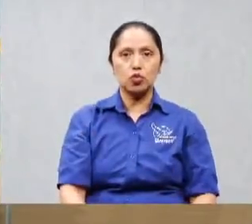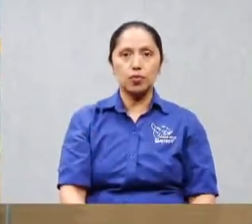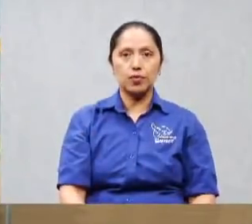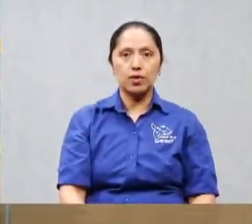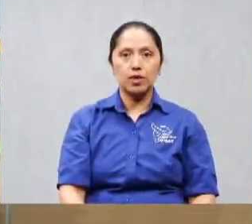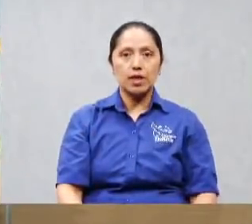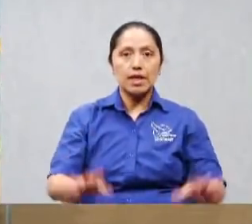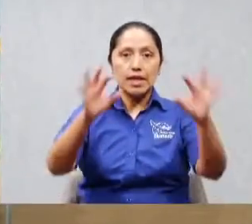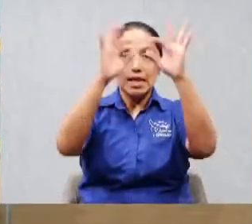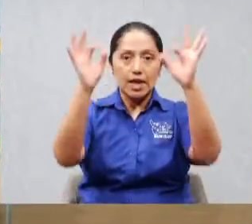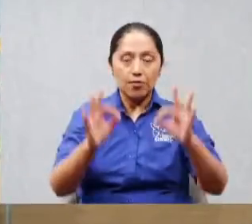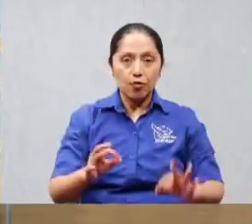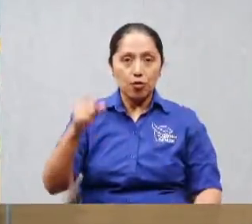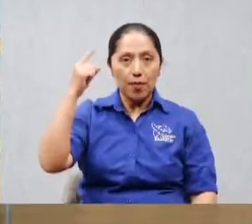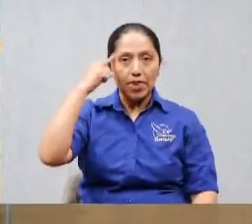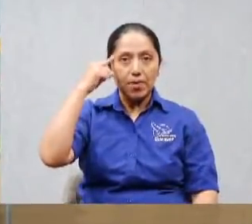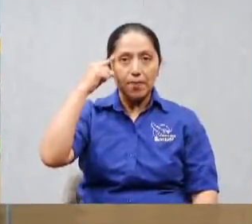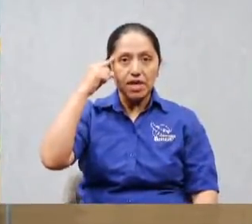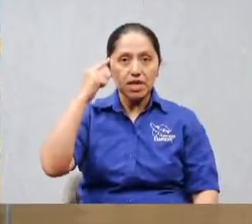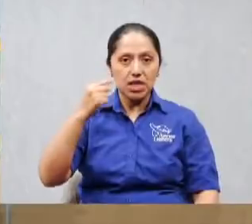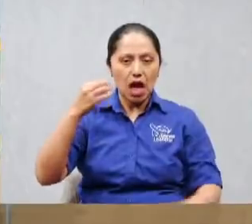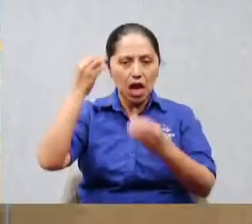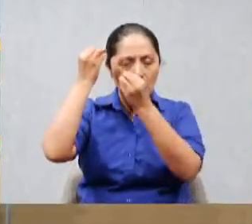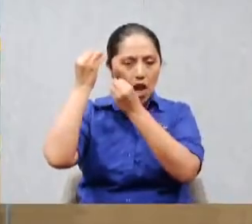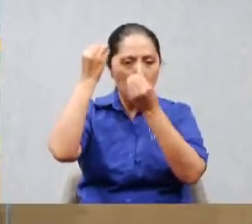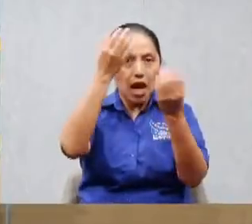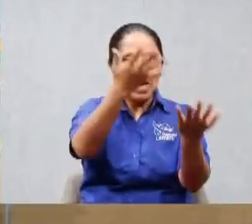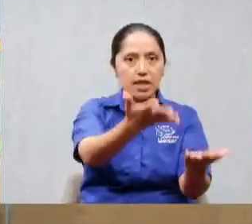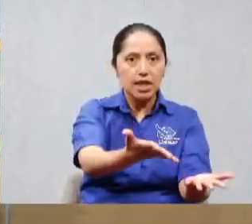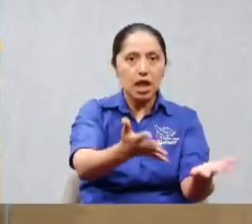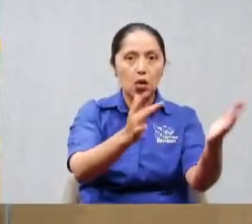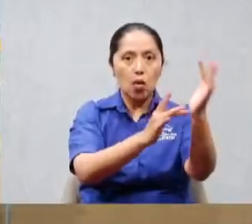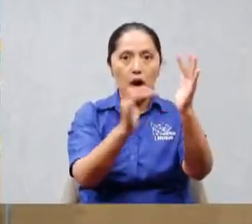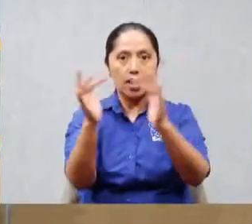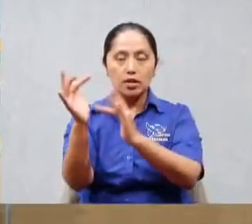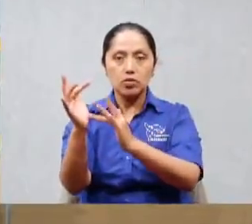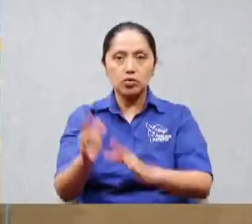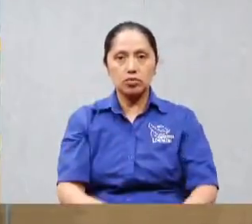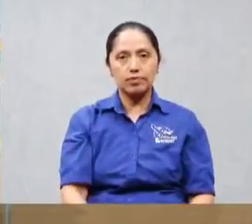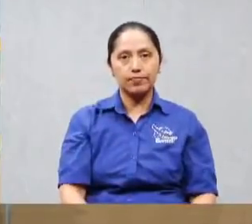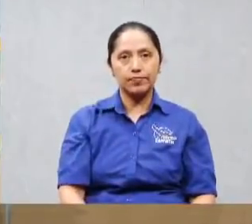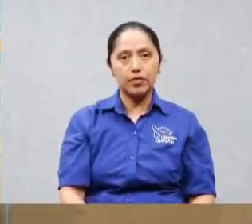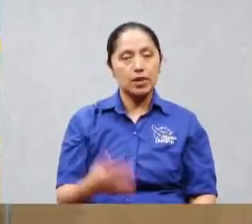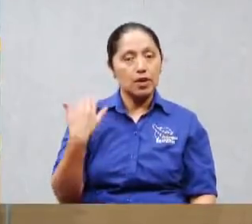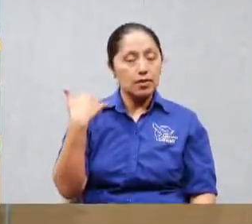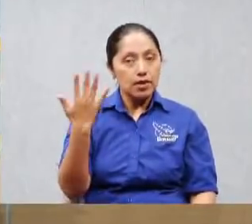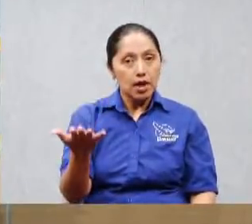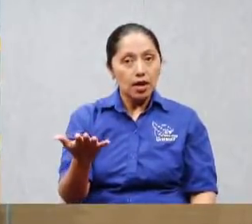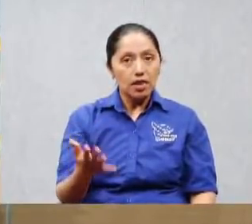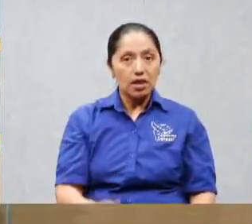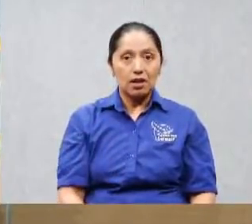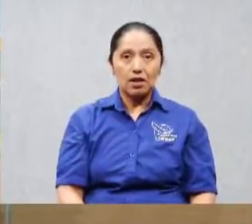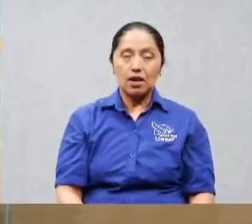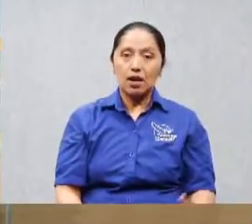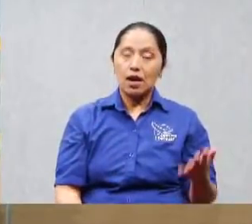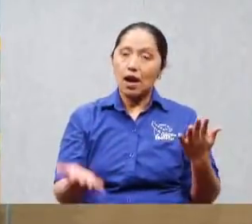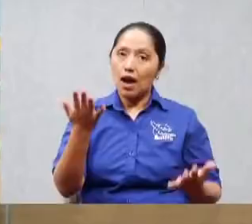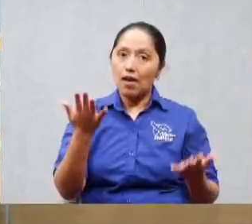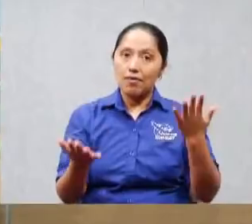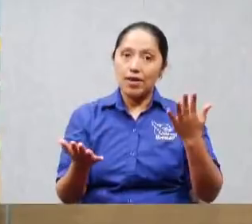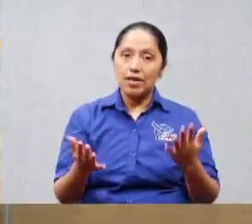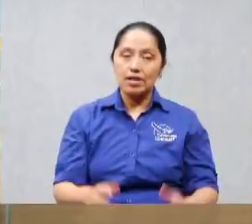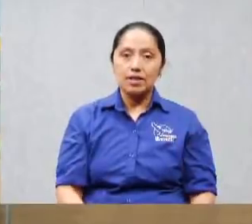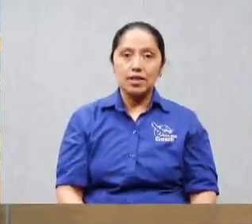sabes hermano a veces nuestra manera de pensar es un cachito religiosa y somos los jefes religiosos